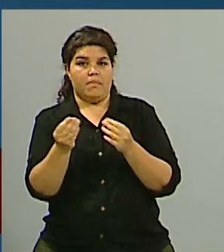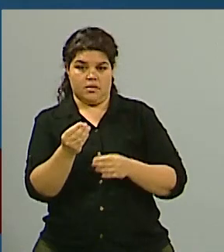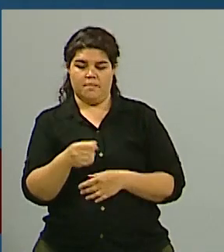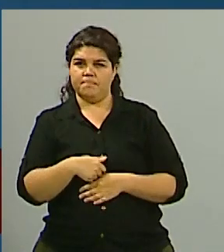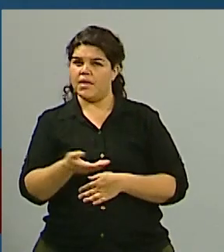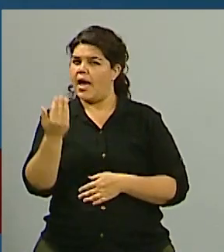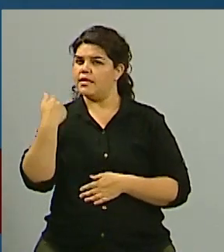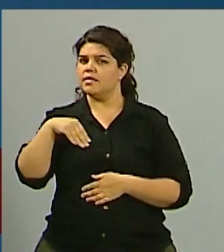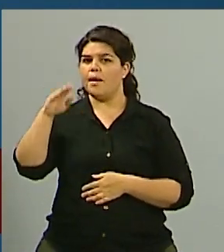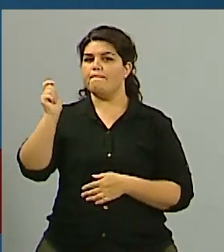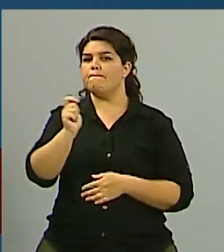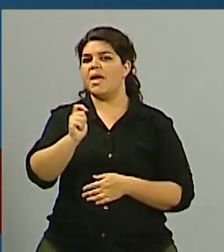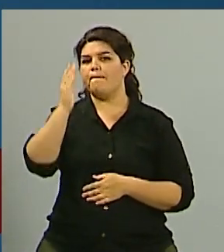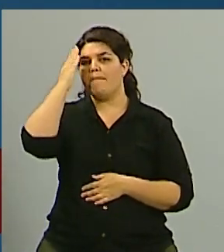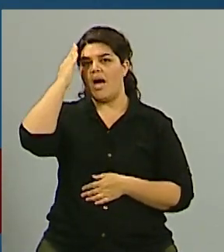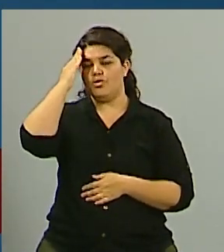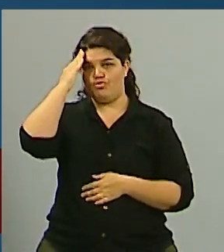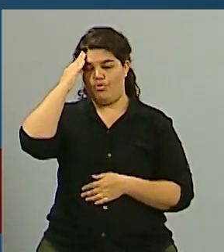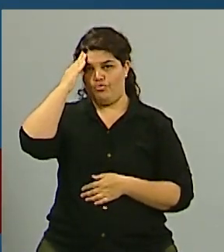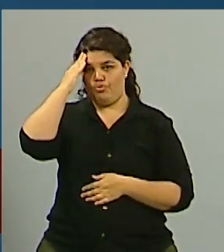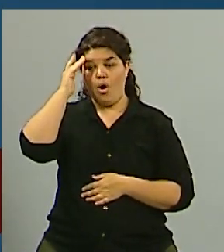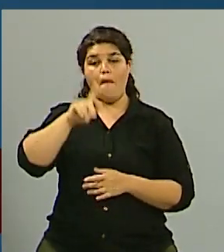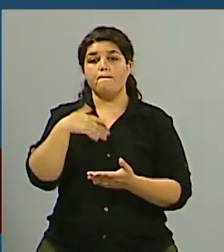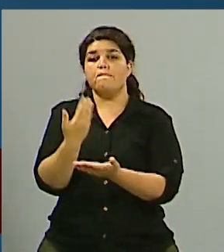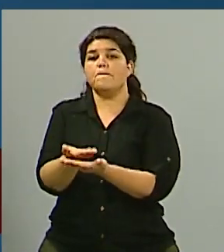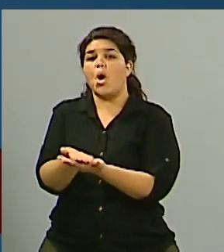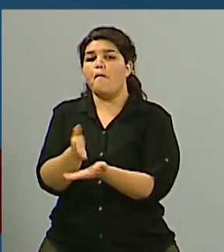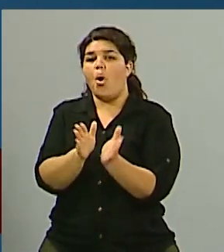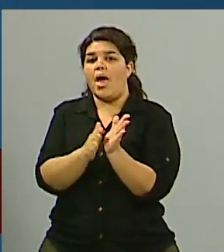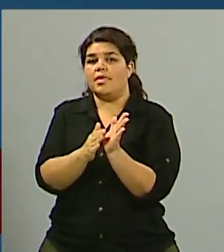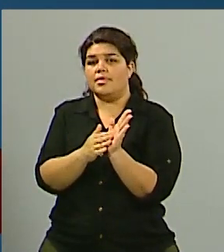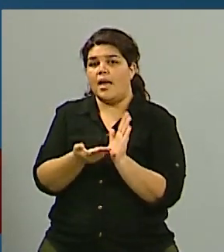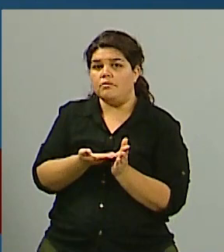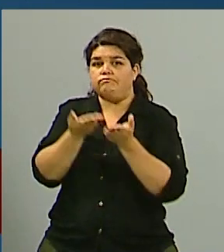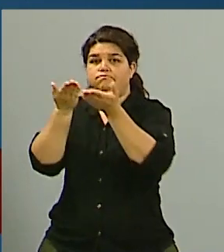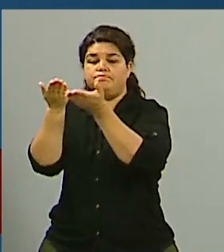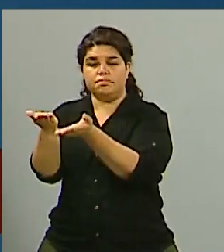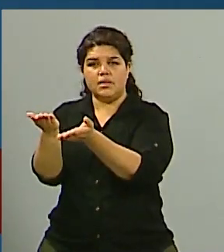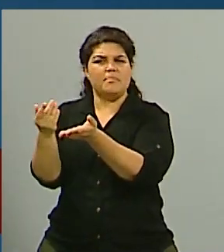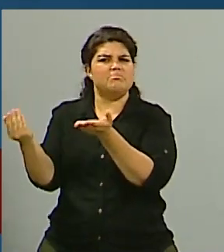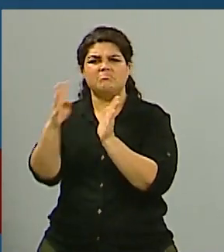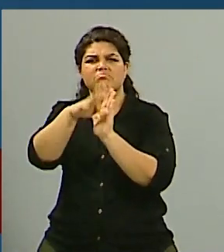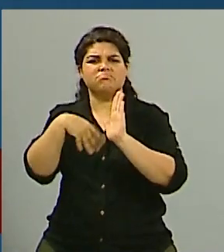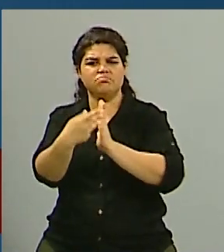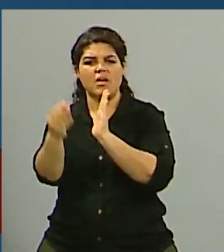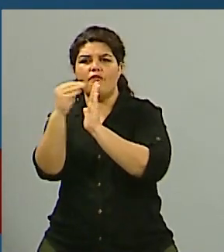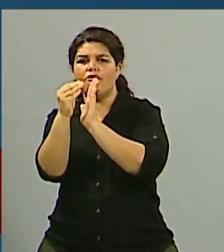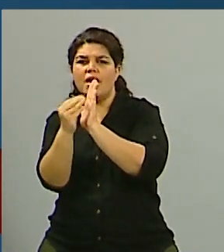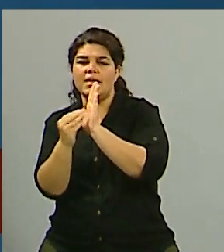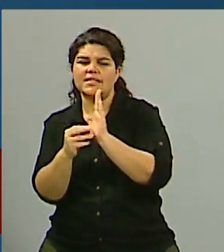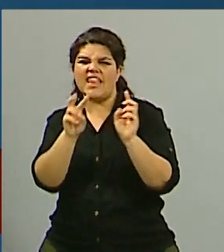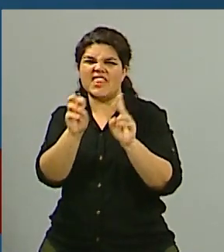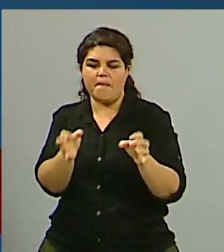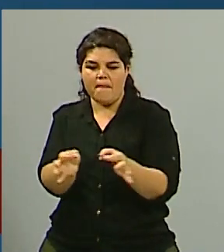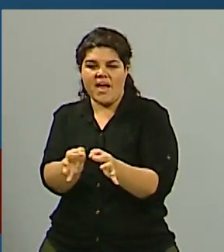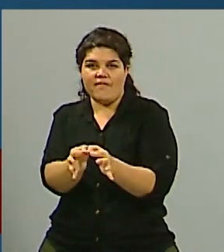hicimos una propuesta al Reino Unido, una nueva agenda sobre la cuestión Malvinas, que